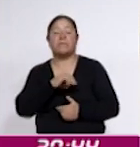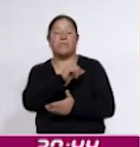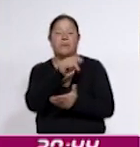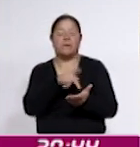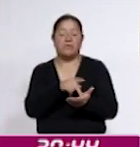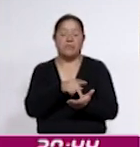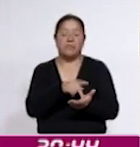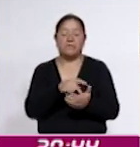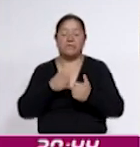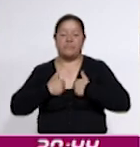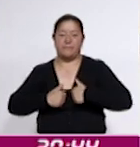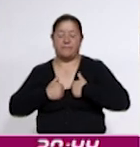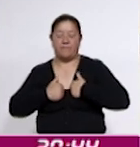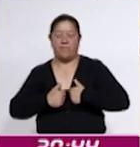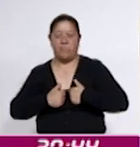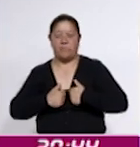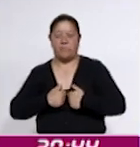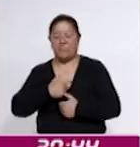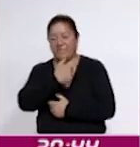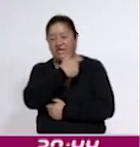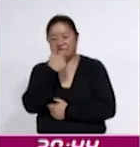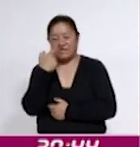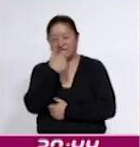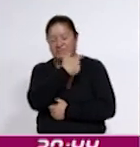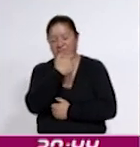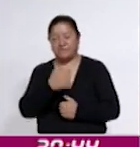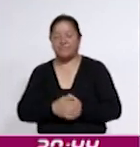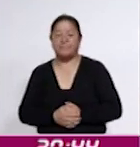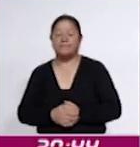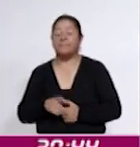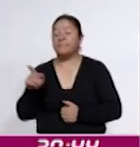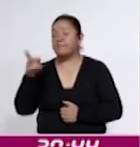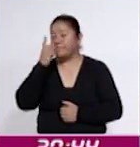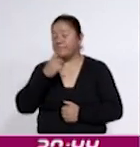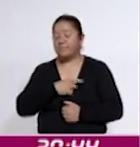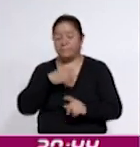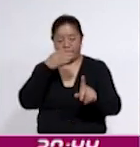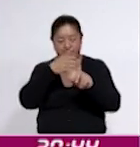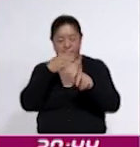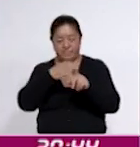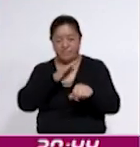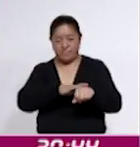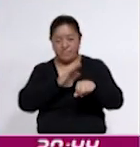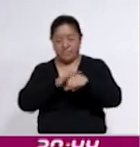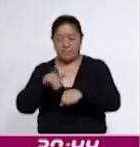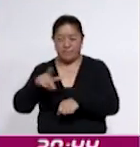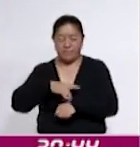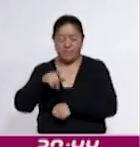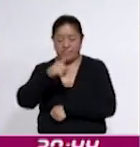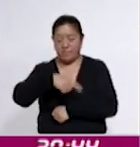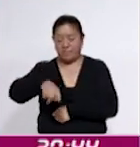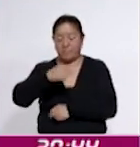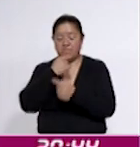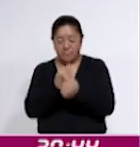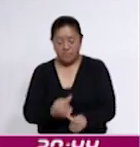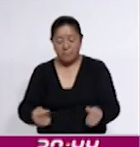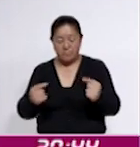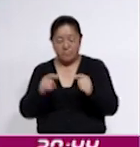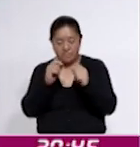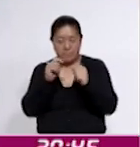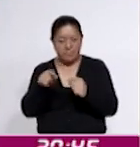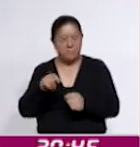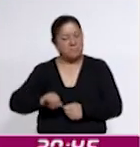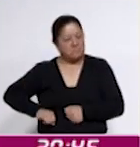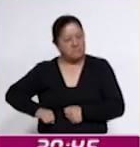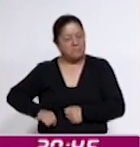Tlaxcala, Santana y Chicotzinco. Pérez Guerrero destacó que el objetivo principal es despertar en las y los infantes el interés